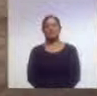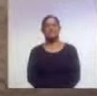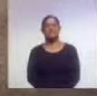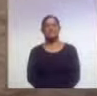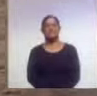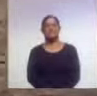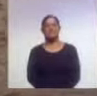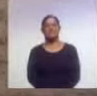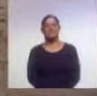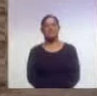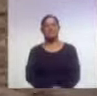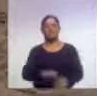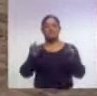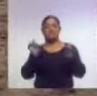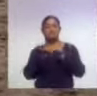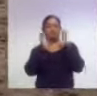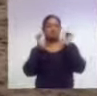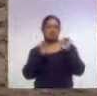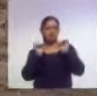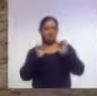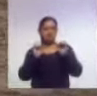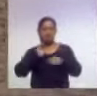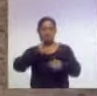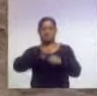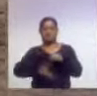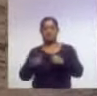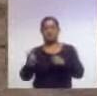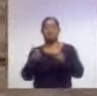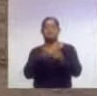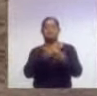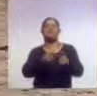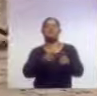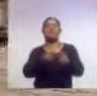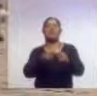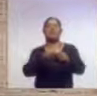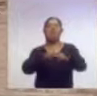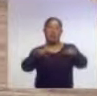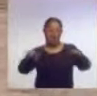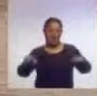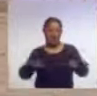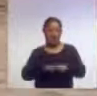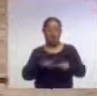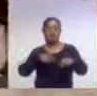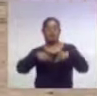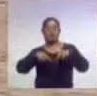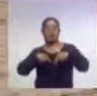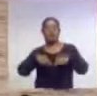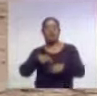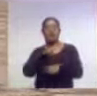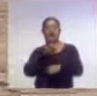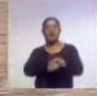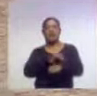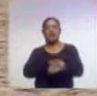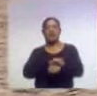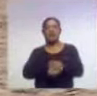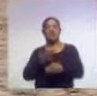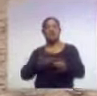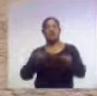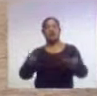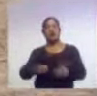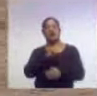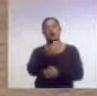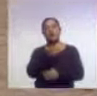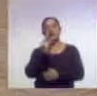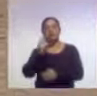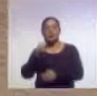Sin sorpresas culminó la temporada regular de la Liga de Fútbol Infantil Amigos. El actual campeón en las categorías Cachorros, Pony e